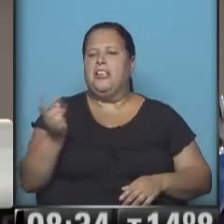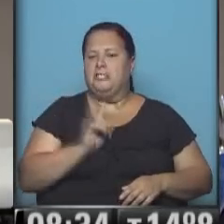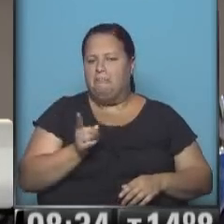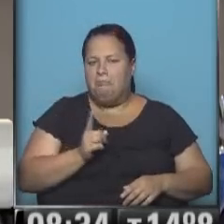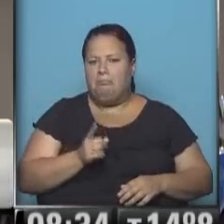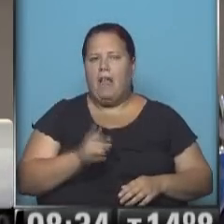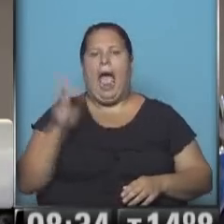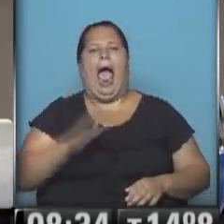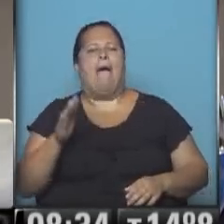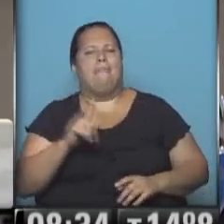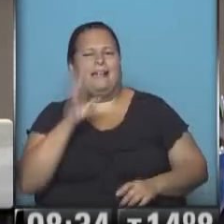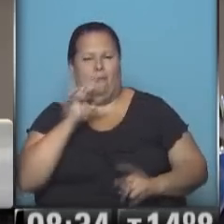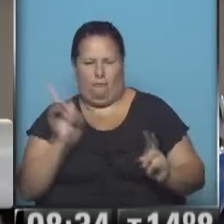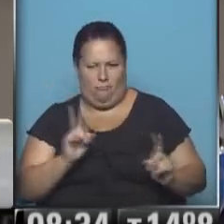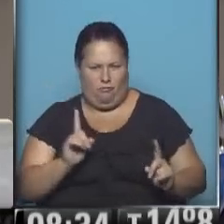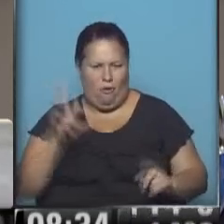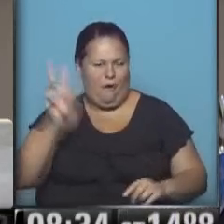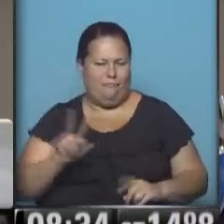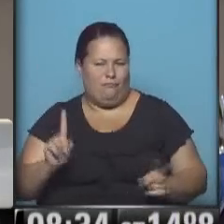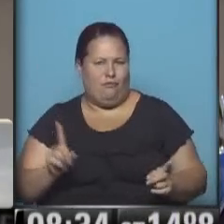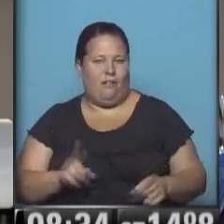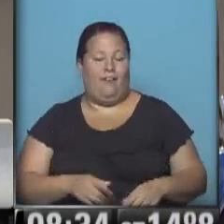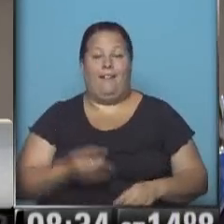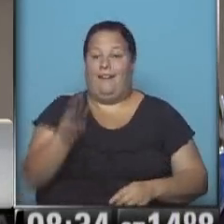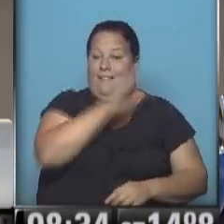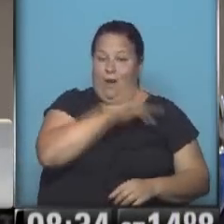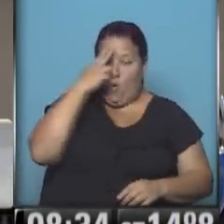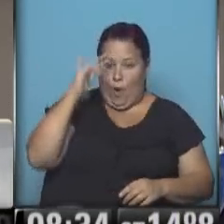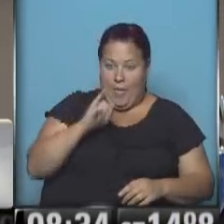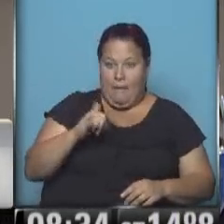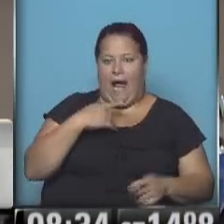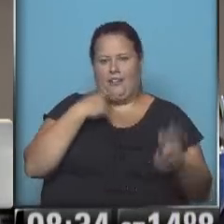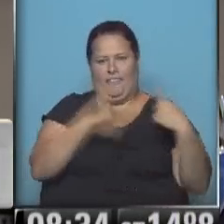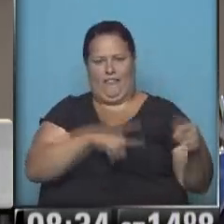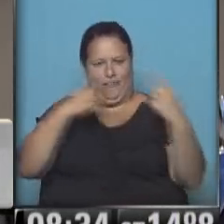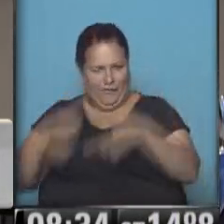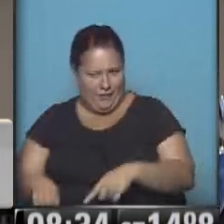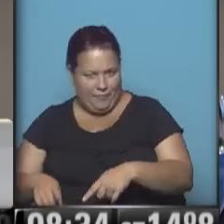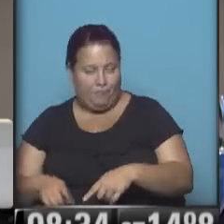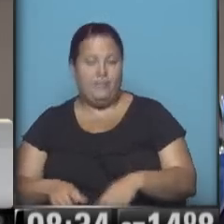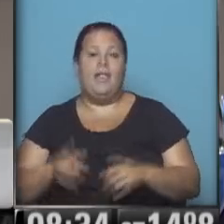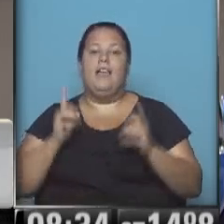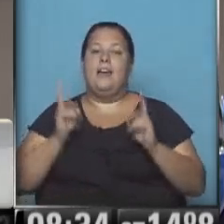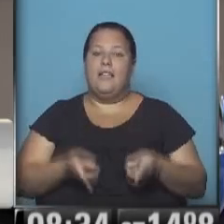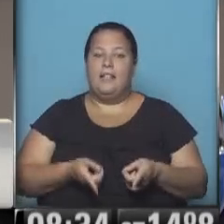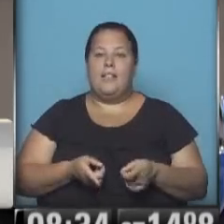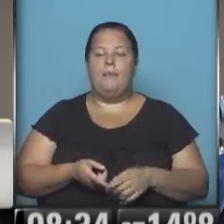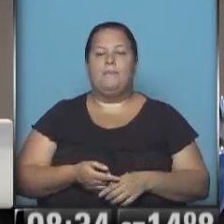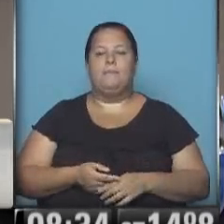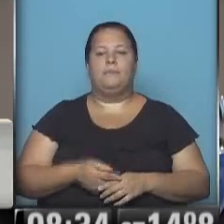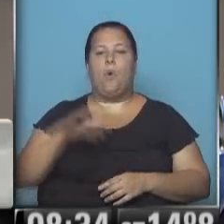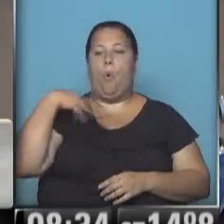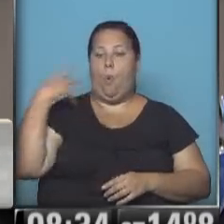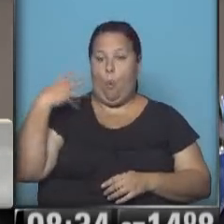una amenaza para Estados Unidos-Venezuela cuando el 9 de marzo dijo otra cosa. Y mandó